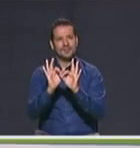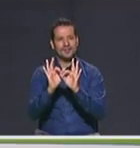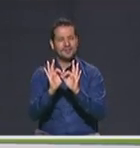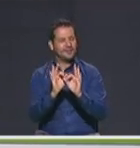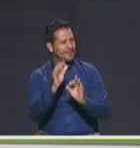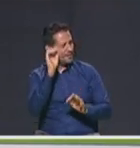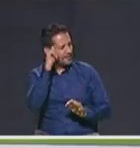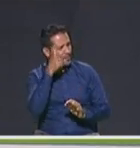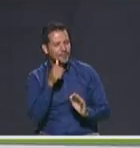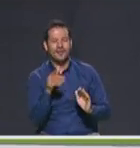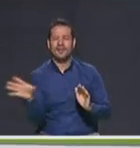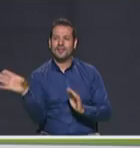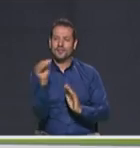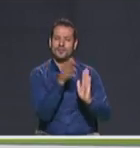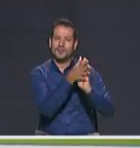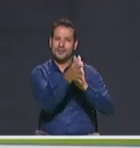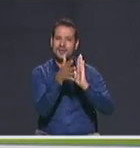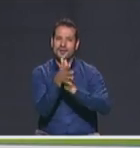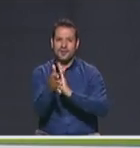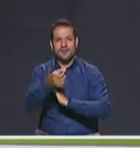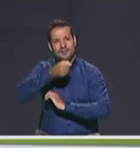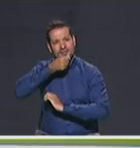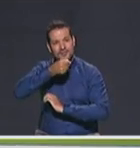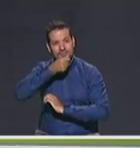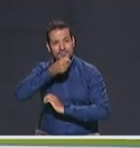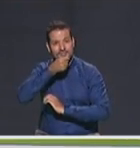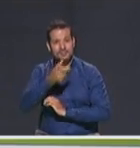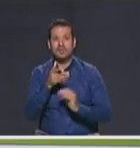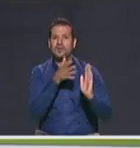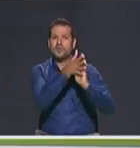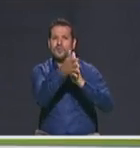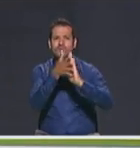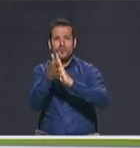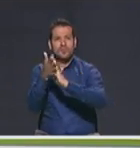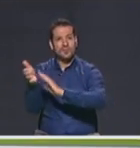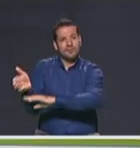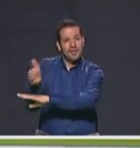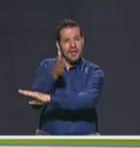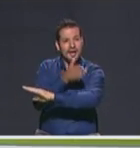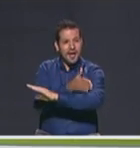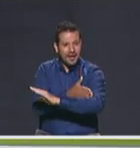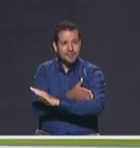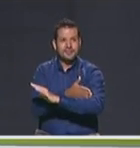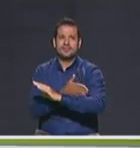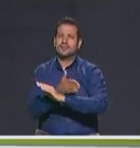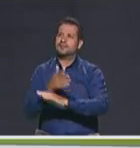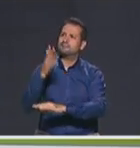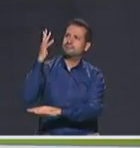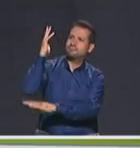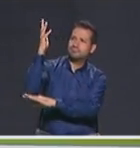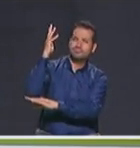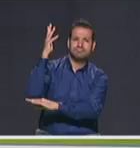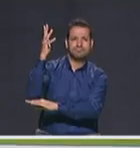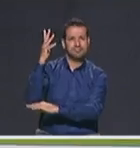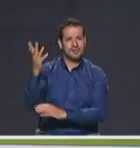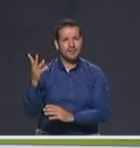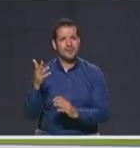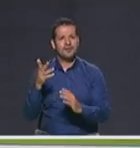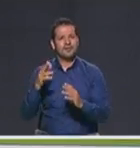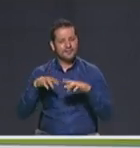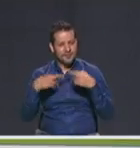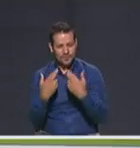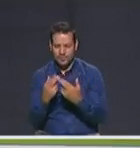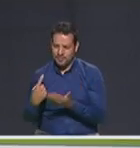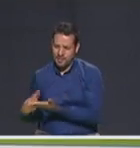campañas, sino también a la opinión pública, que ya esta información se les había entregado a las diferentes campañas en una reunión informativa que